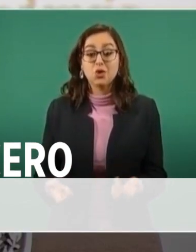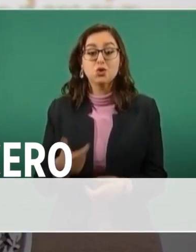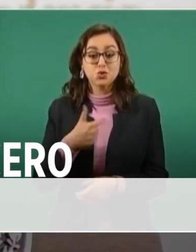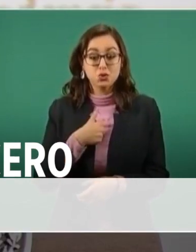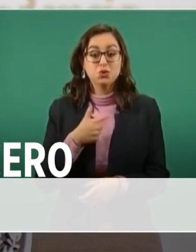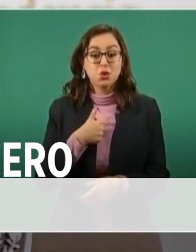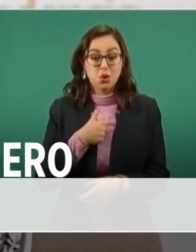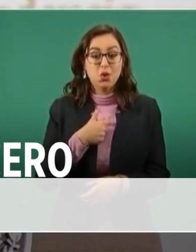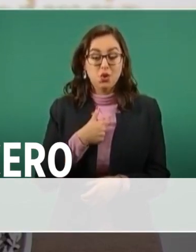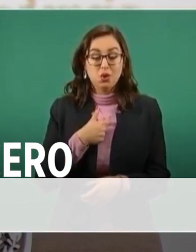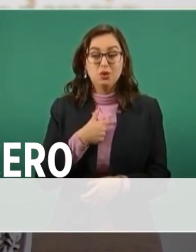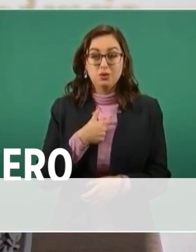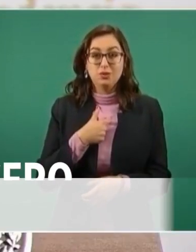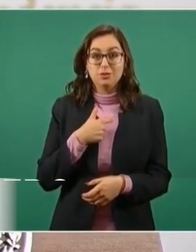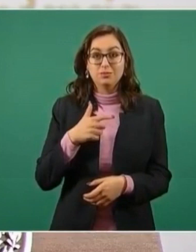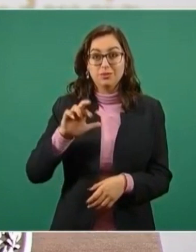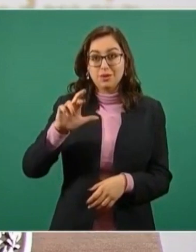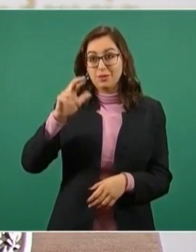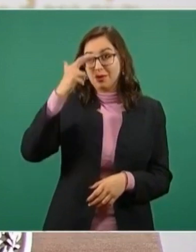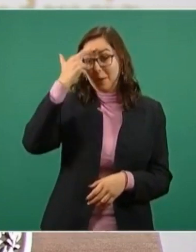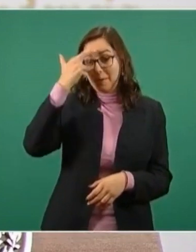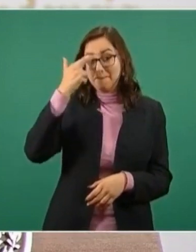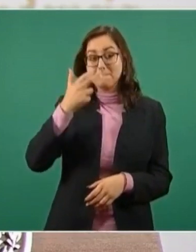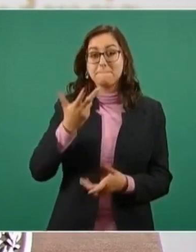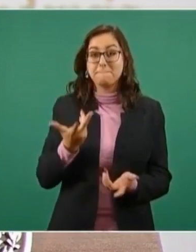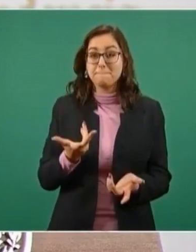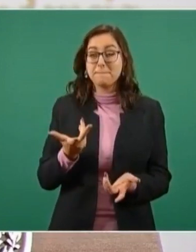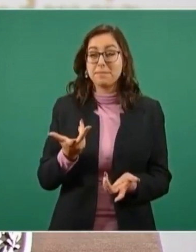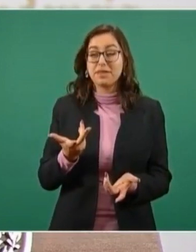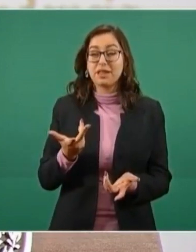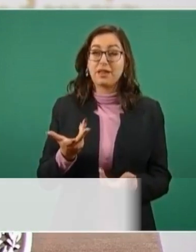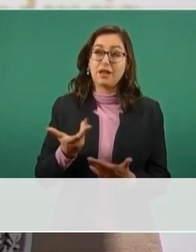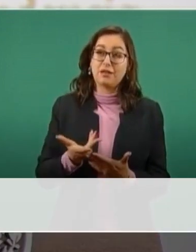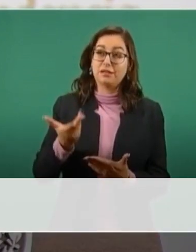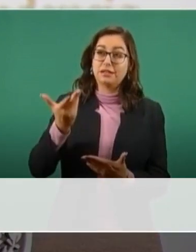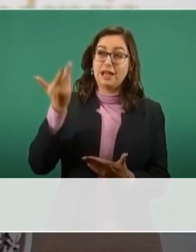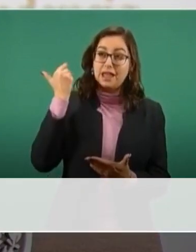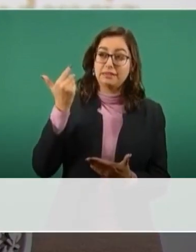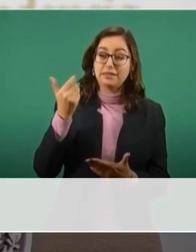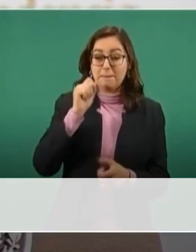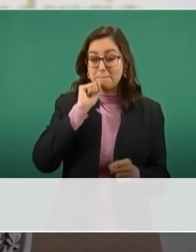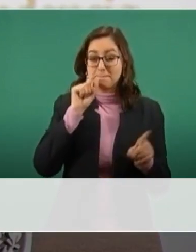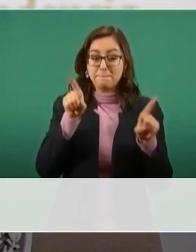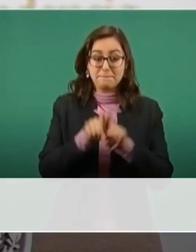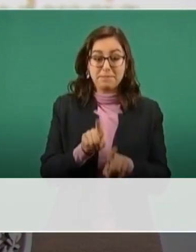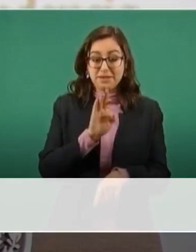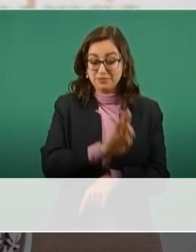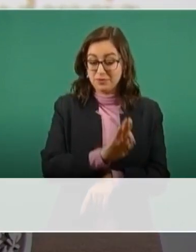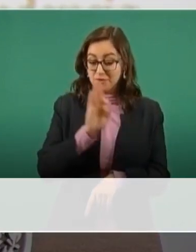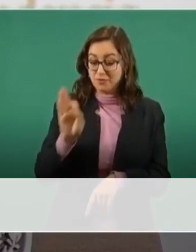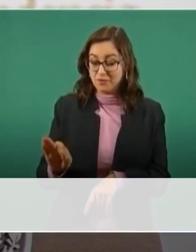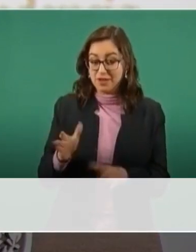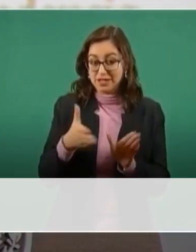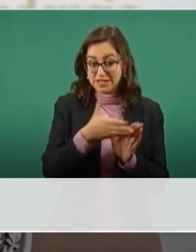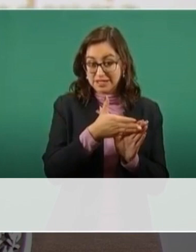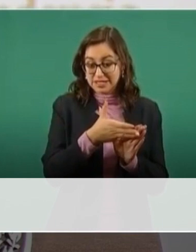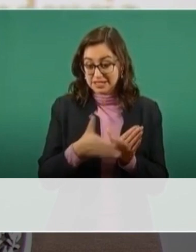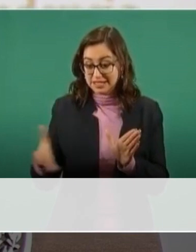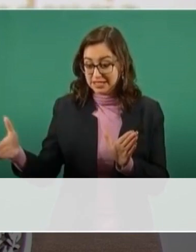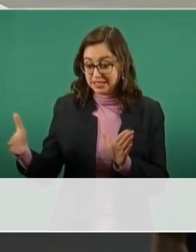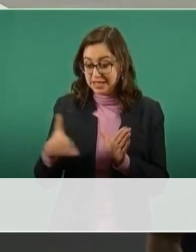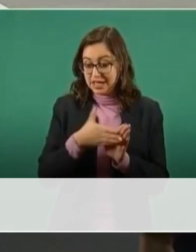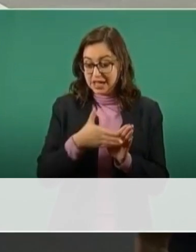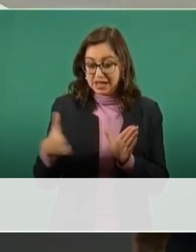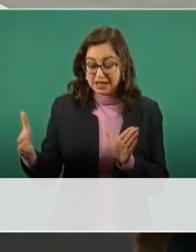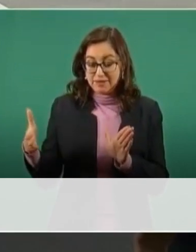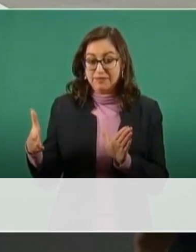10 bajo cero, y estaba haciendo calor, sí.